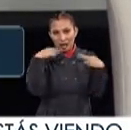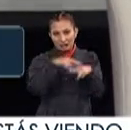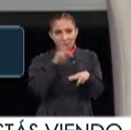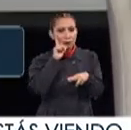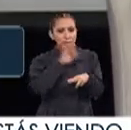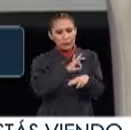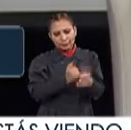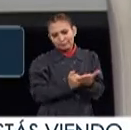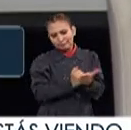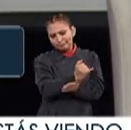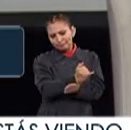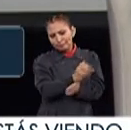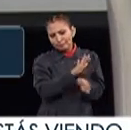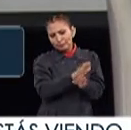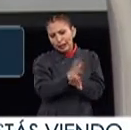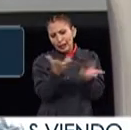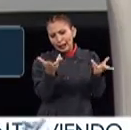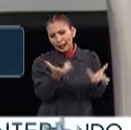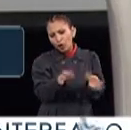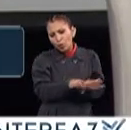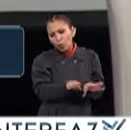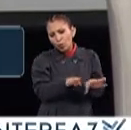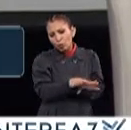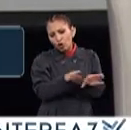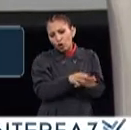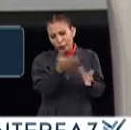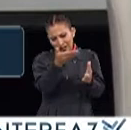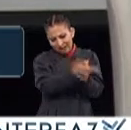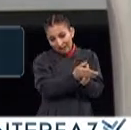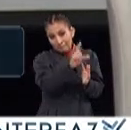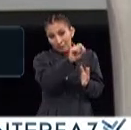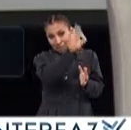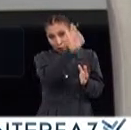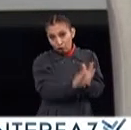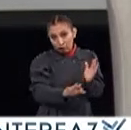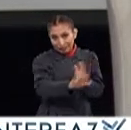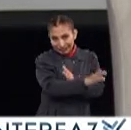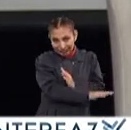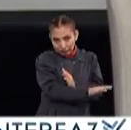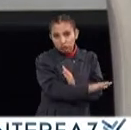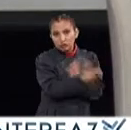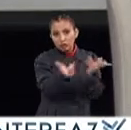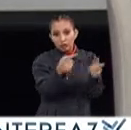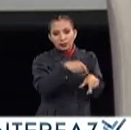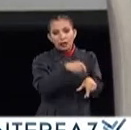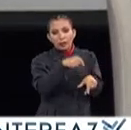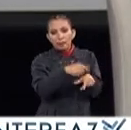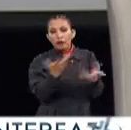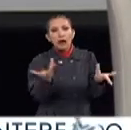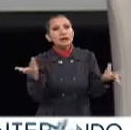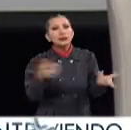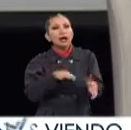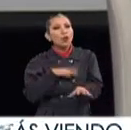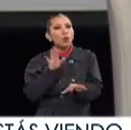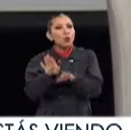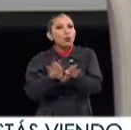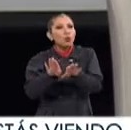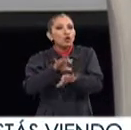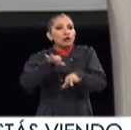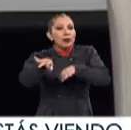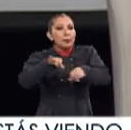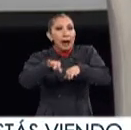maestra puede definir Qué hacer con parte del 20% del tiempo efectivo de clase